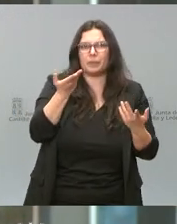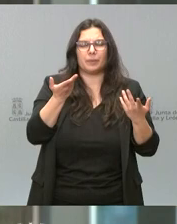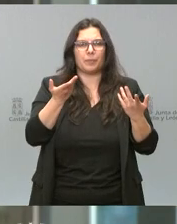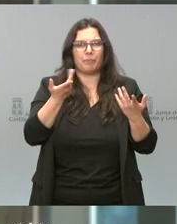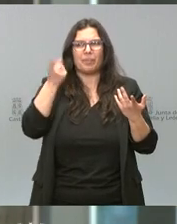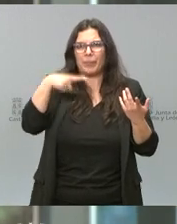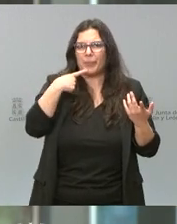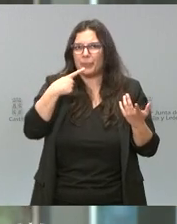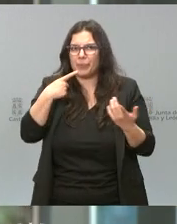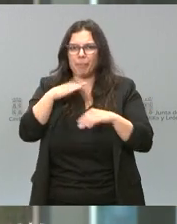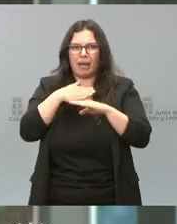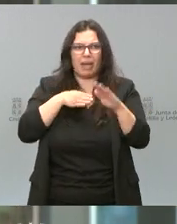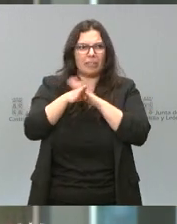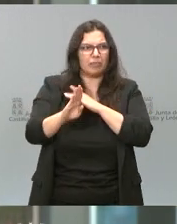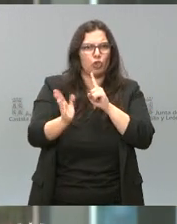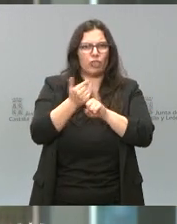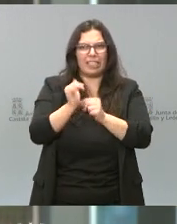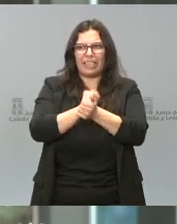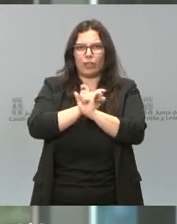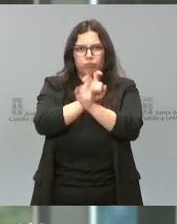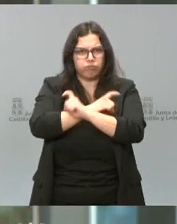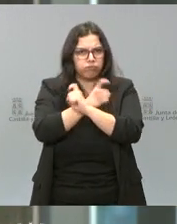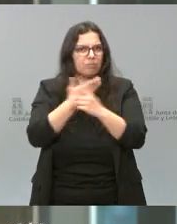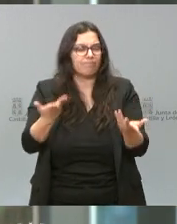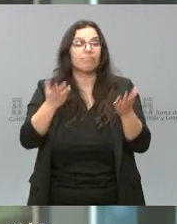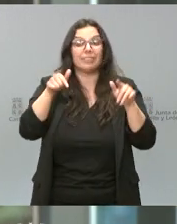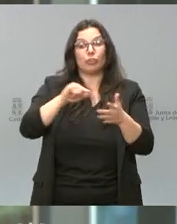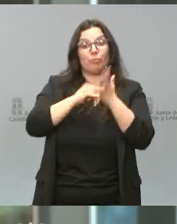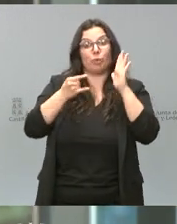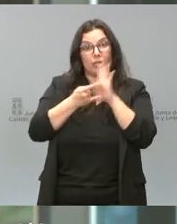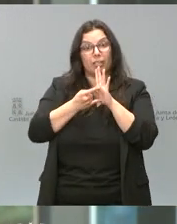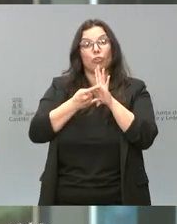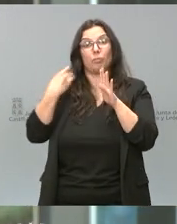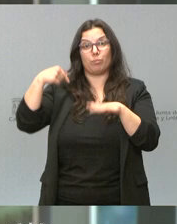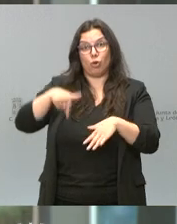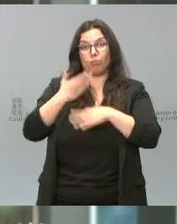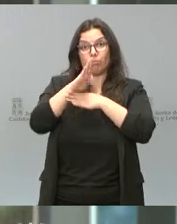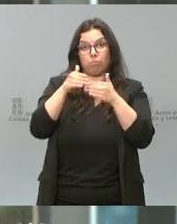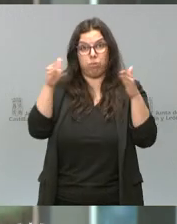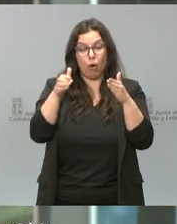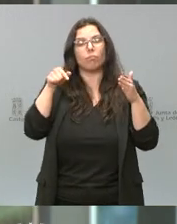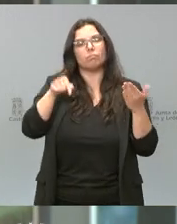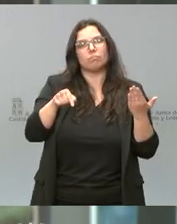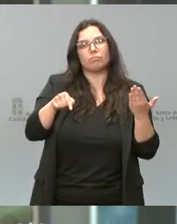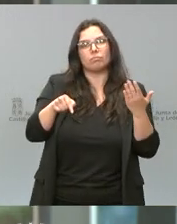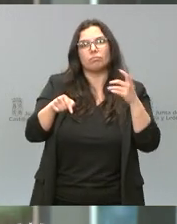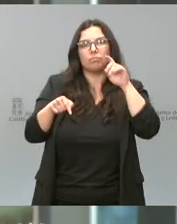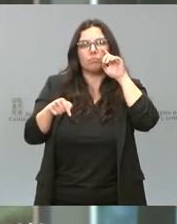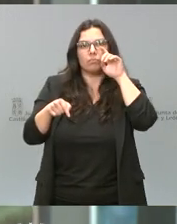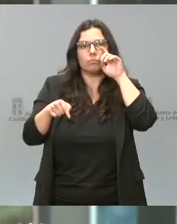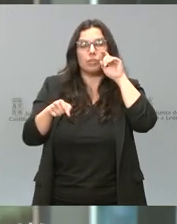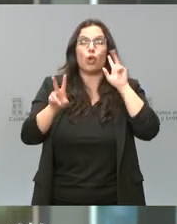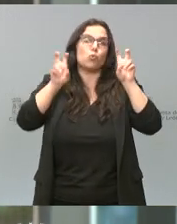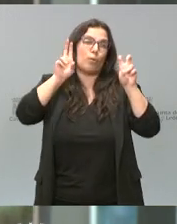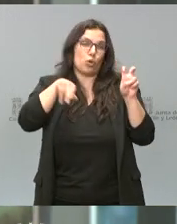dificultades de acceso al crédito. Bueno, pues yo creo que este proyecto que hoy ponemos en marcha, no es un nuevo proyecto,